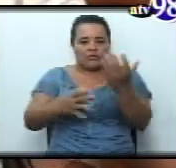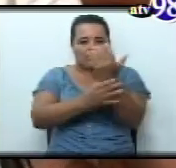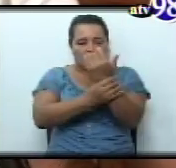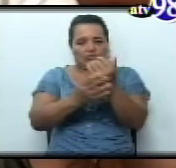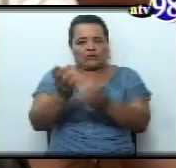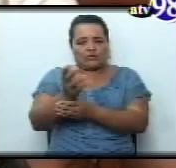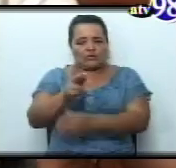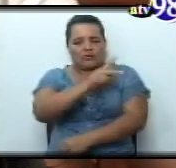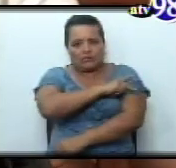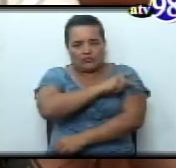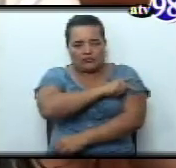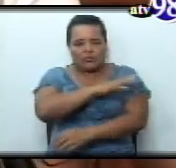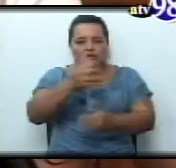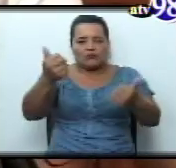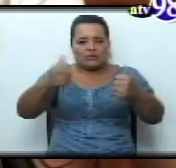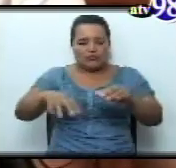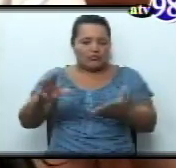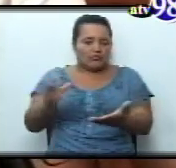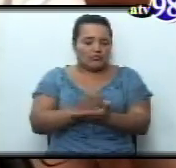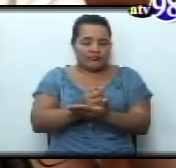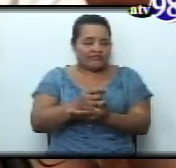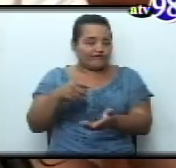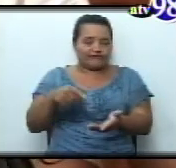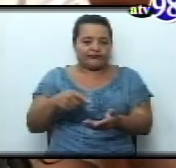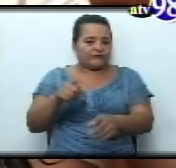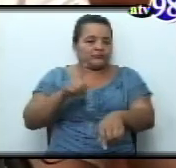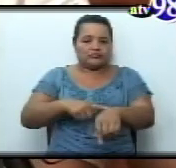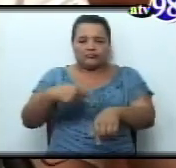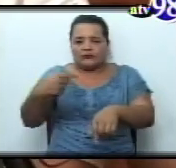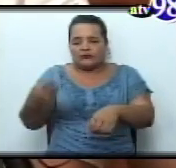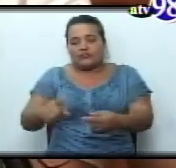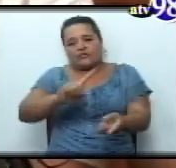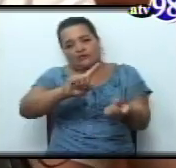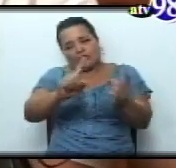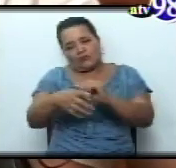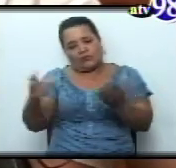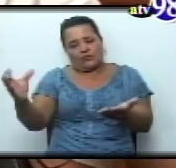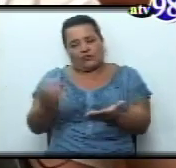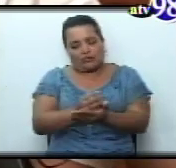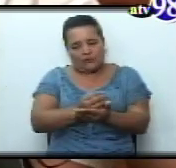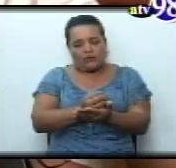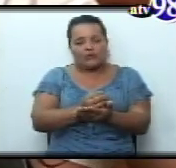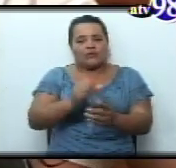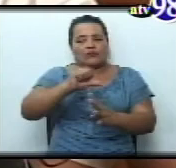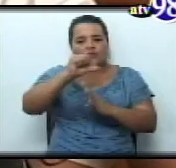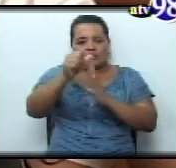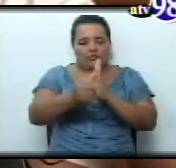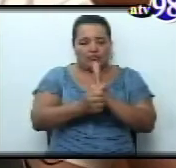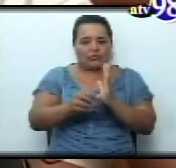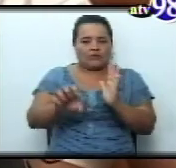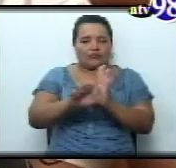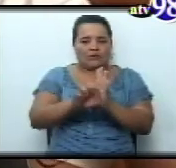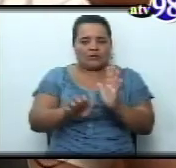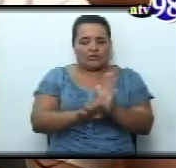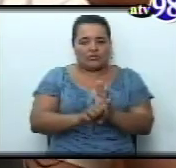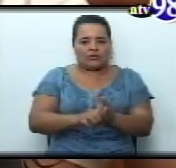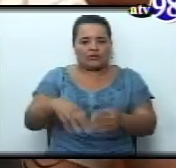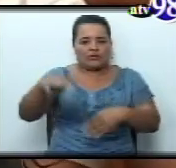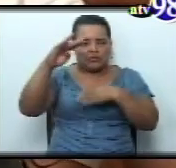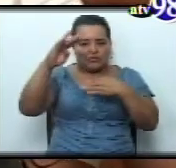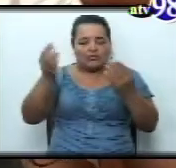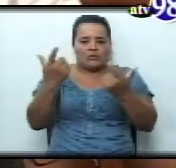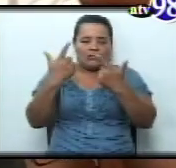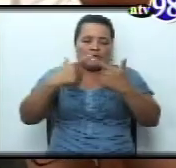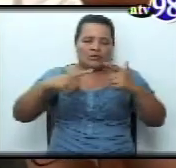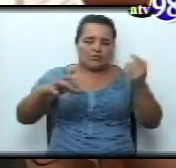está desfasado. Refleja ahí un desfase. Hay que hacer una adecuación. El catálogo de delitos donde se establecen las medidas privativas de